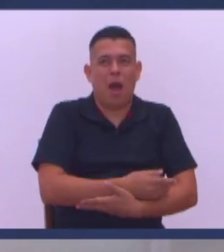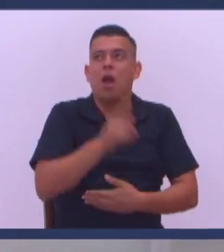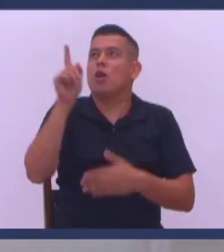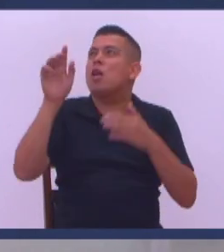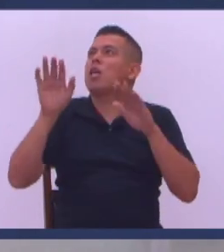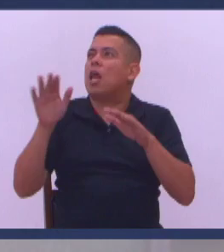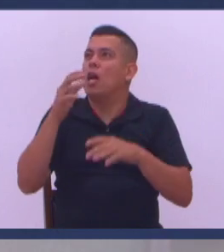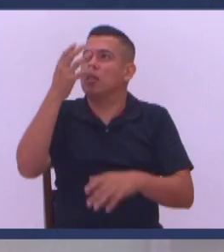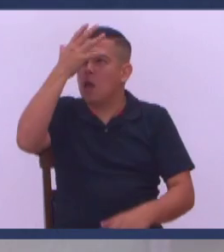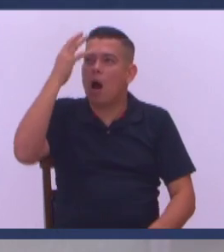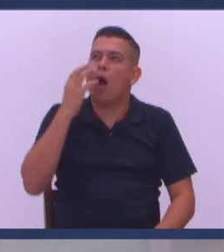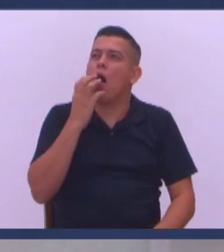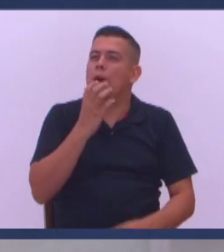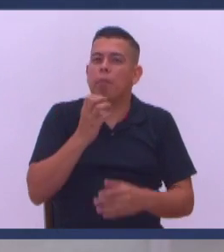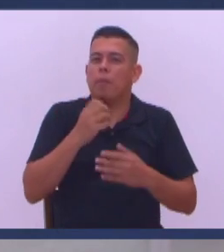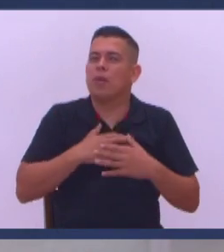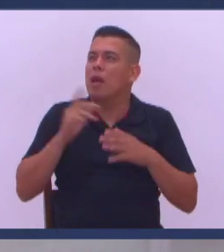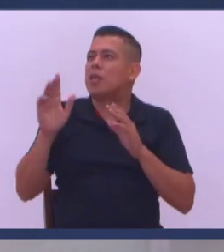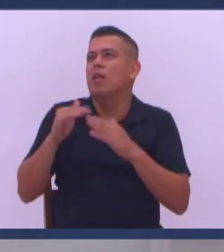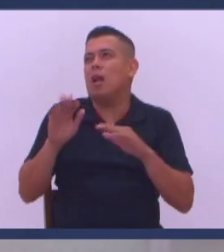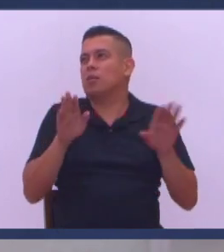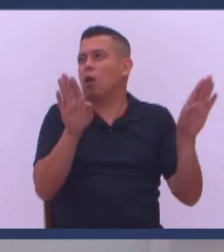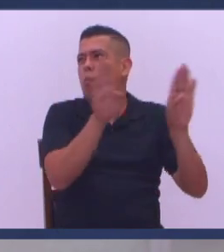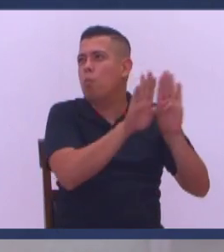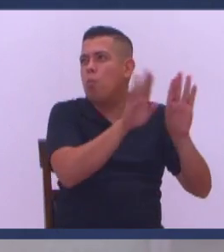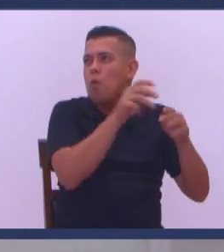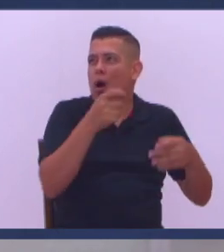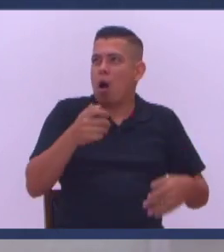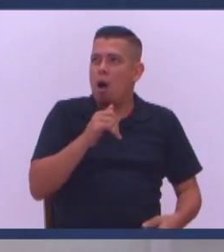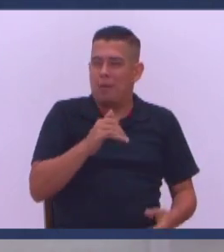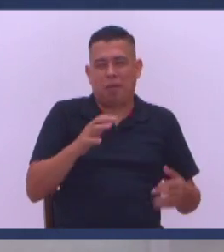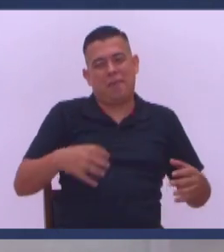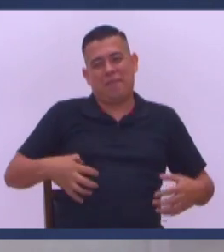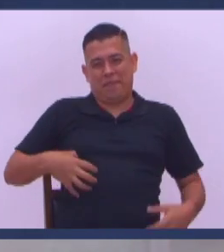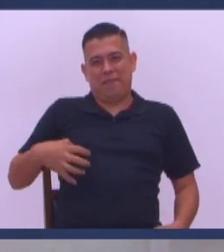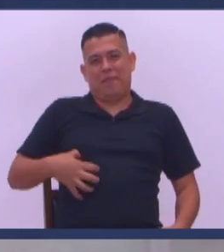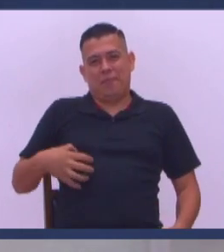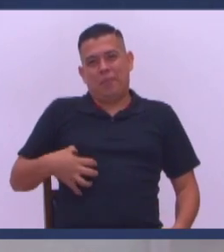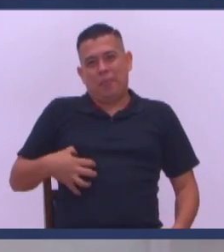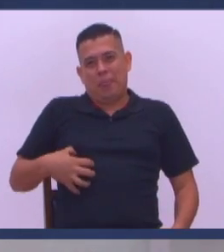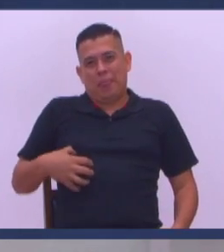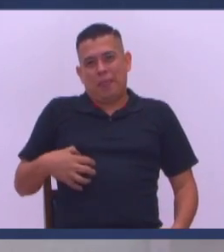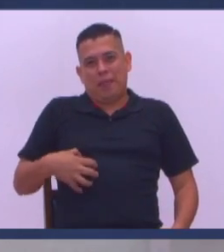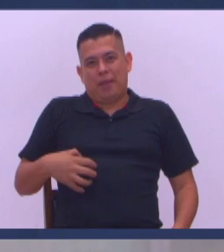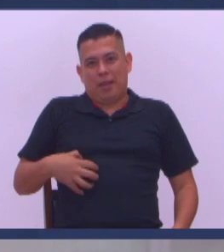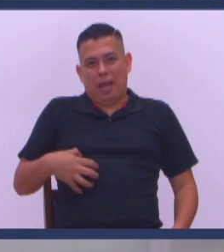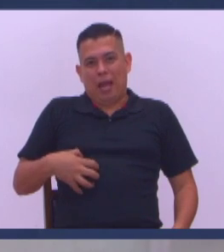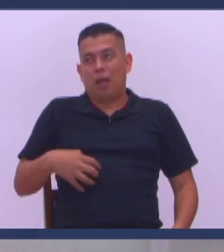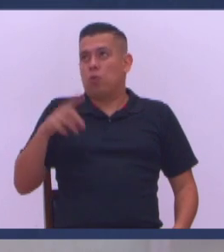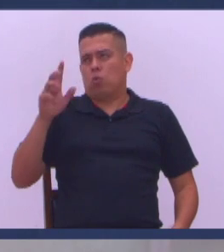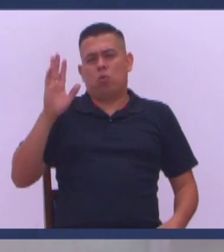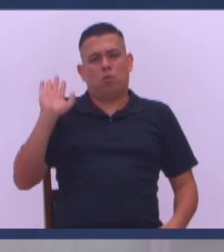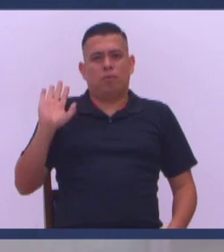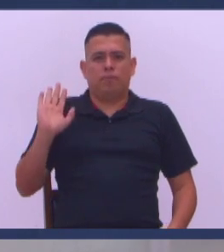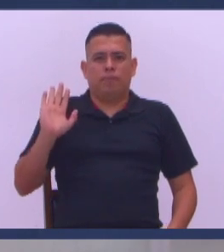gracias Señor Nayí Amén Gracias tío Nayí Porque cerraste los chupaderos Ay por lo menos Sé que mis hijos No van a andar ahí O no me entienden